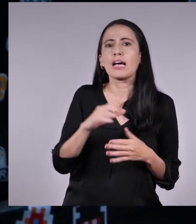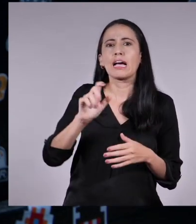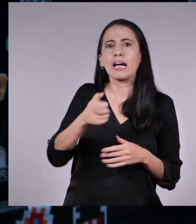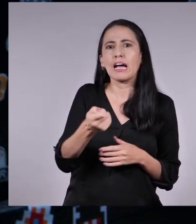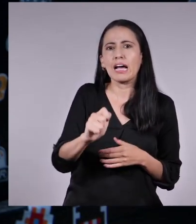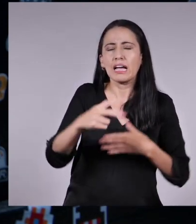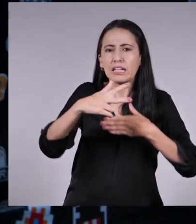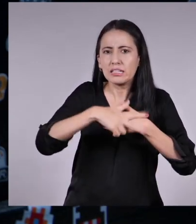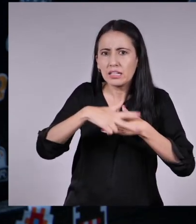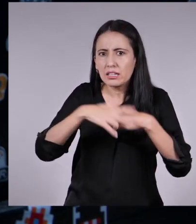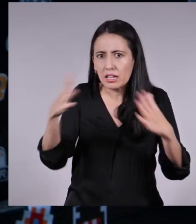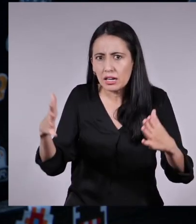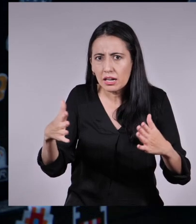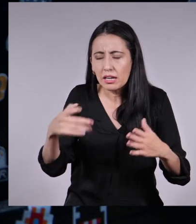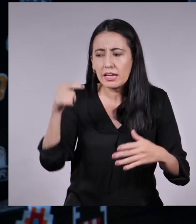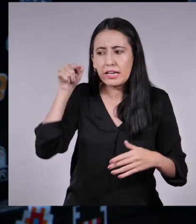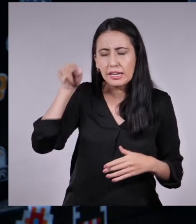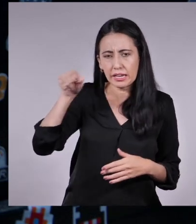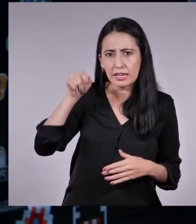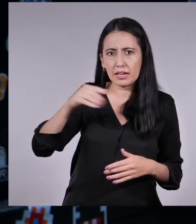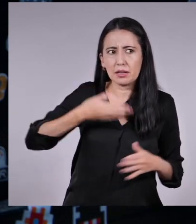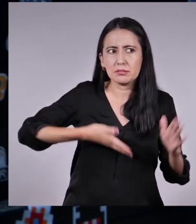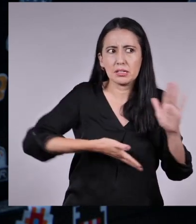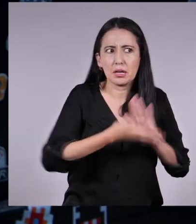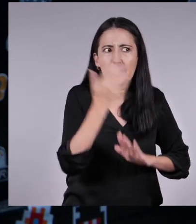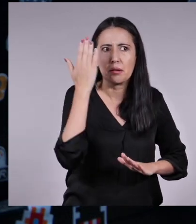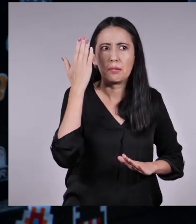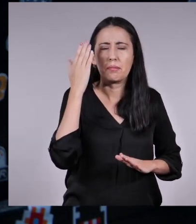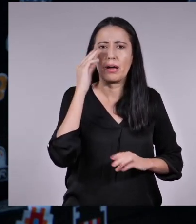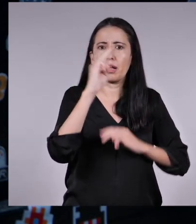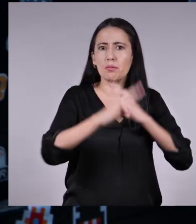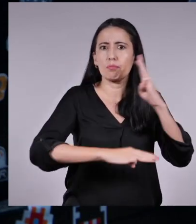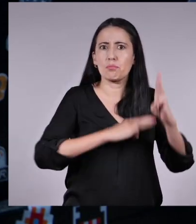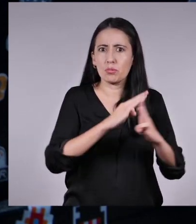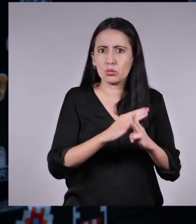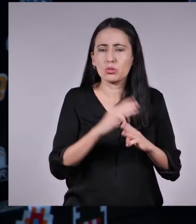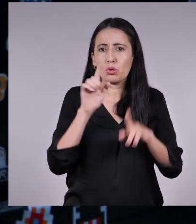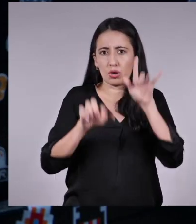El youtuber que viaja por el mundo y hace un video al día. A ver.